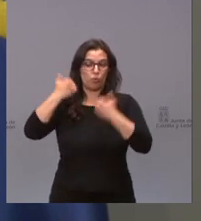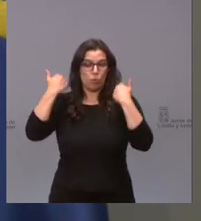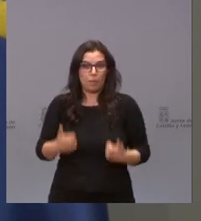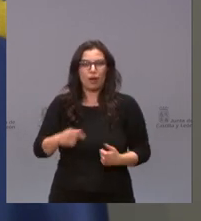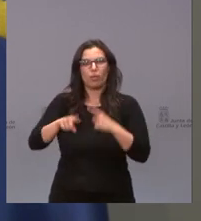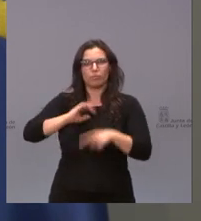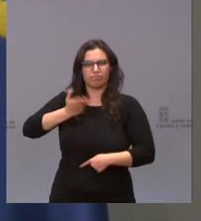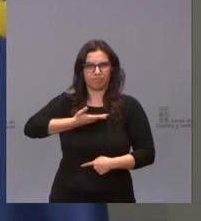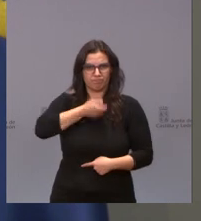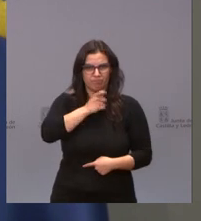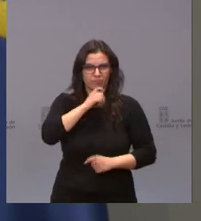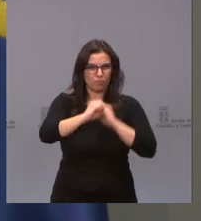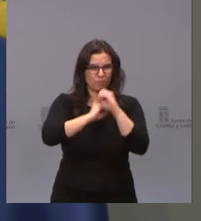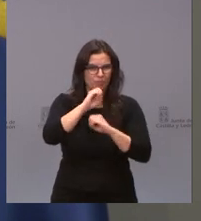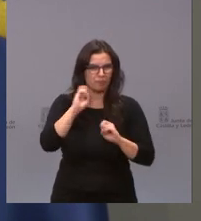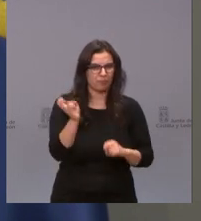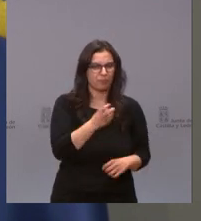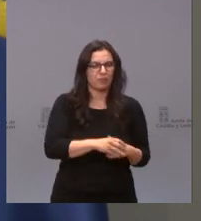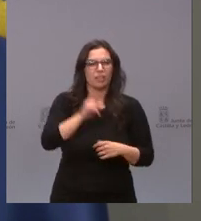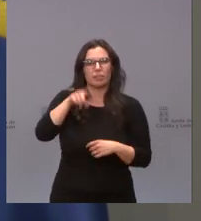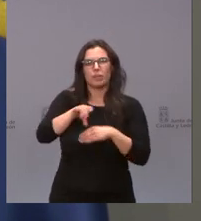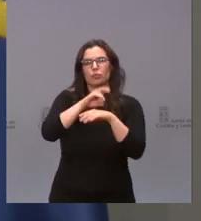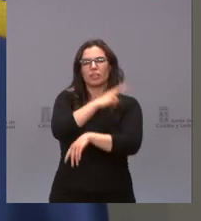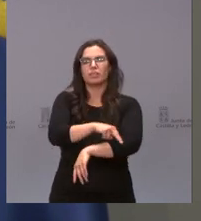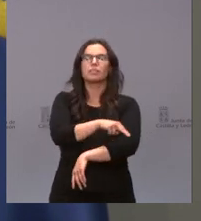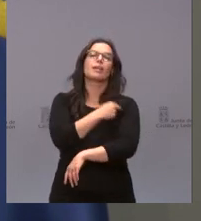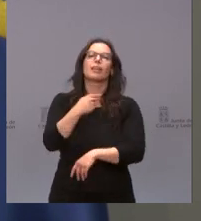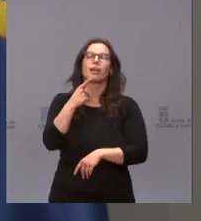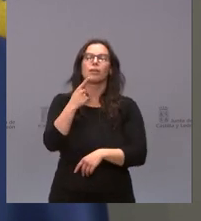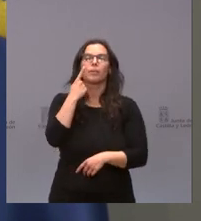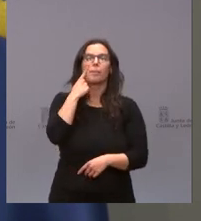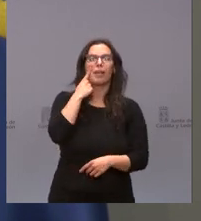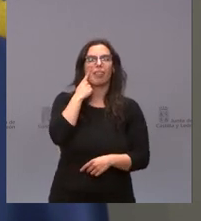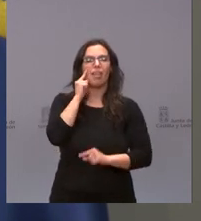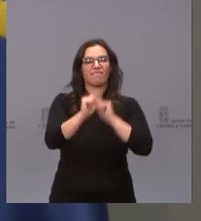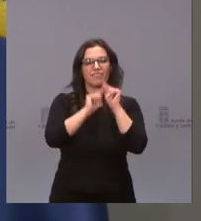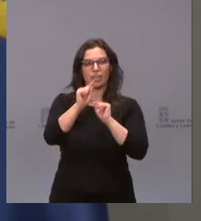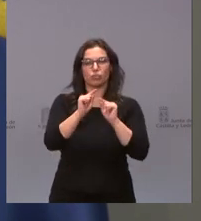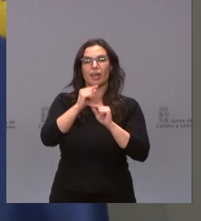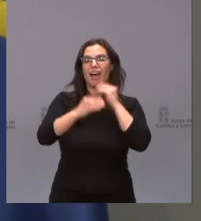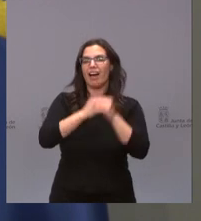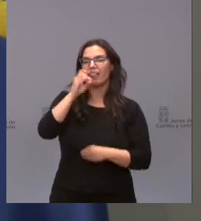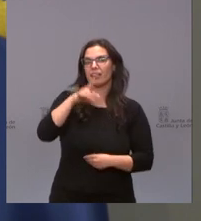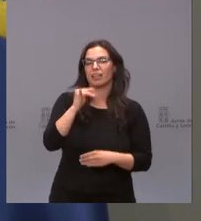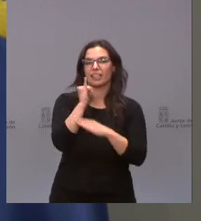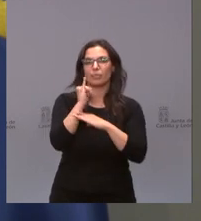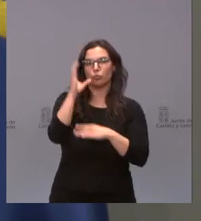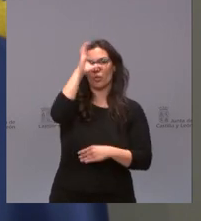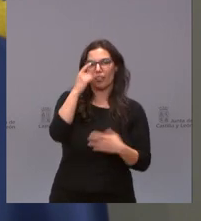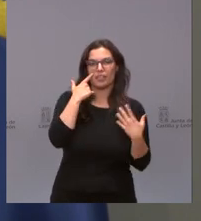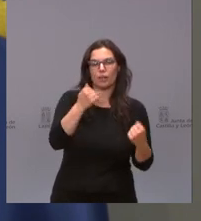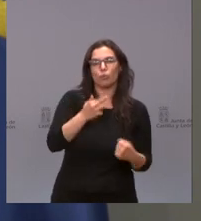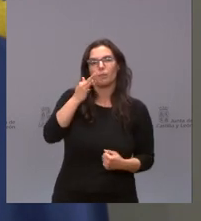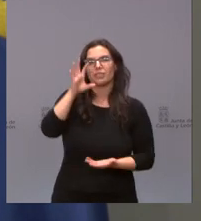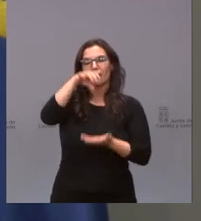Consejería de Sanidad también financia la vigilancia virológica realizada por los Institutos de Ciencias de la Salud y el